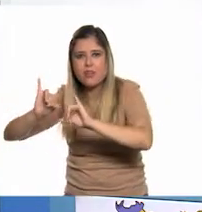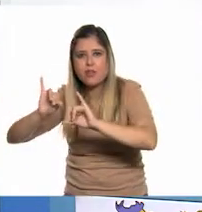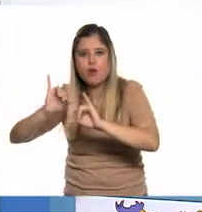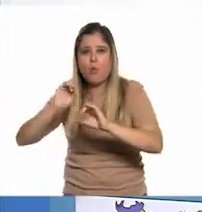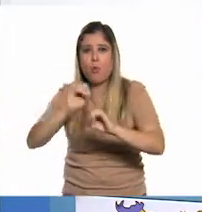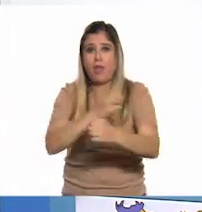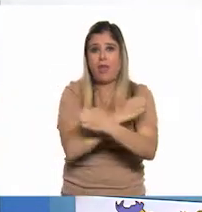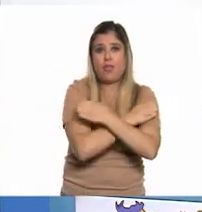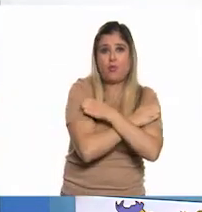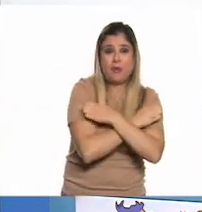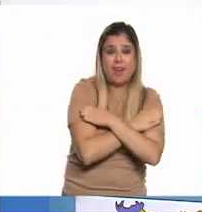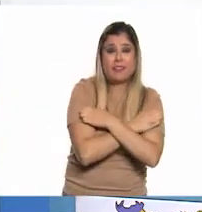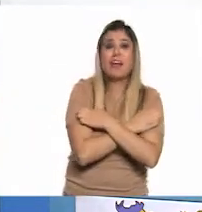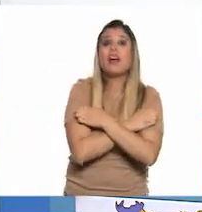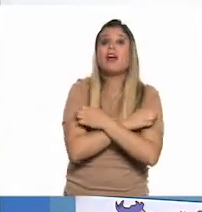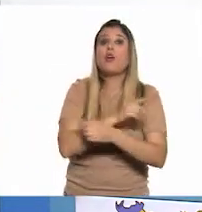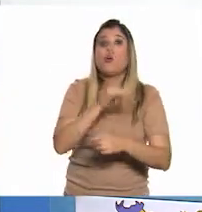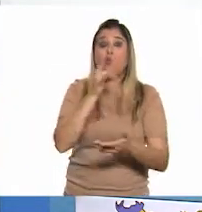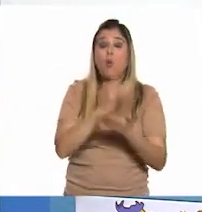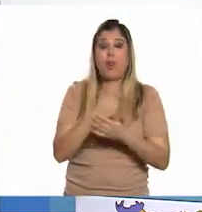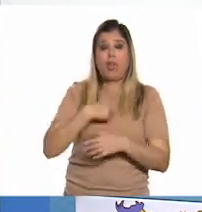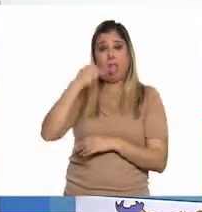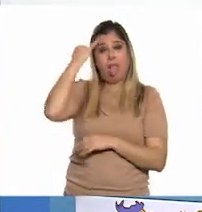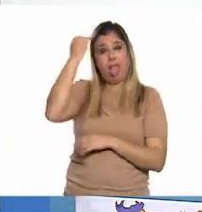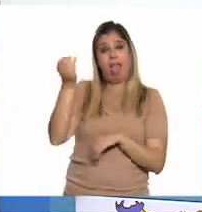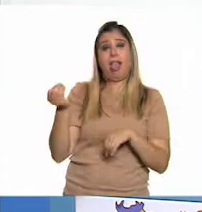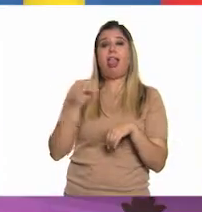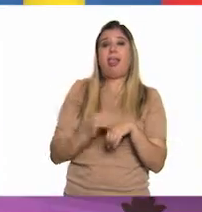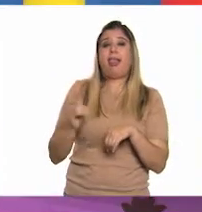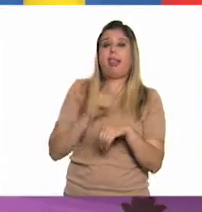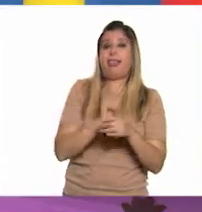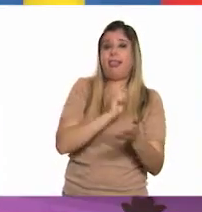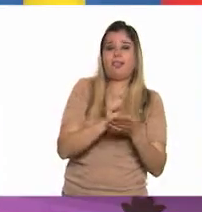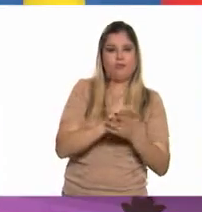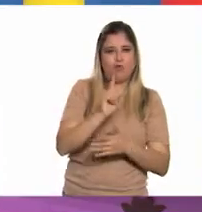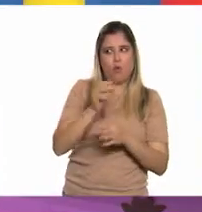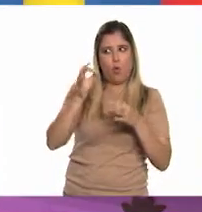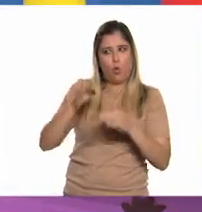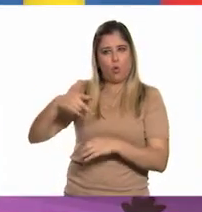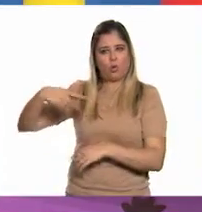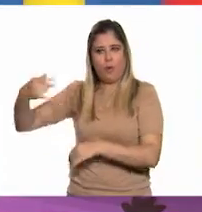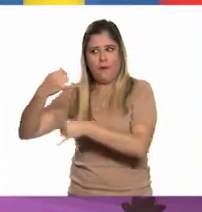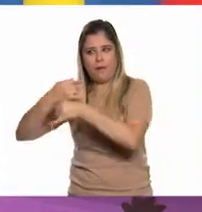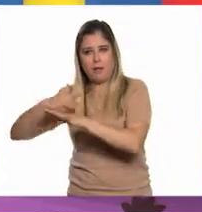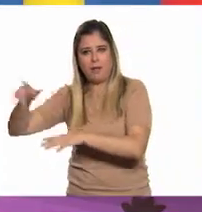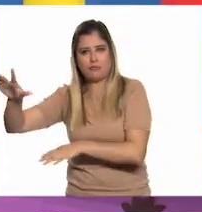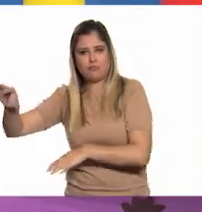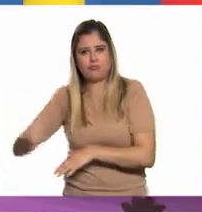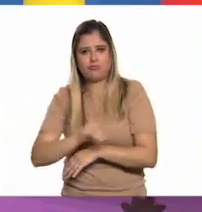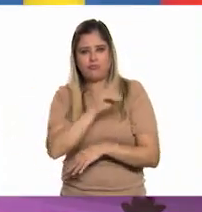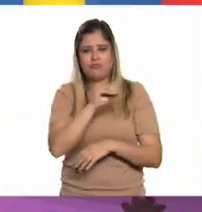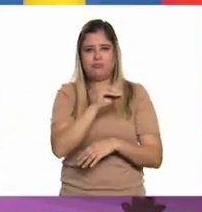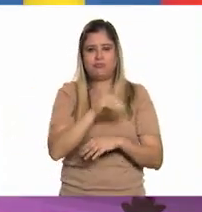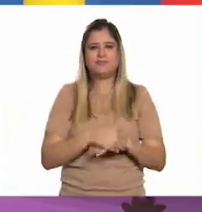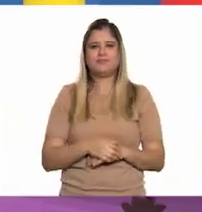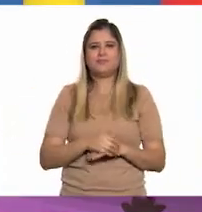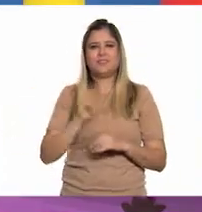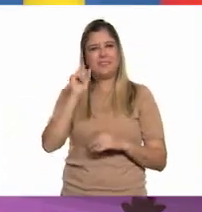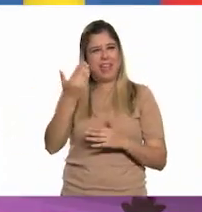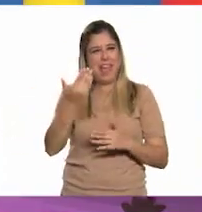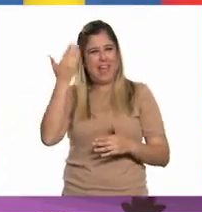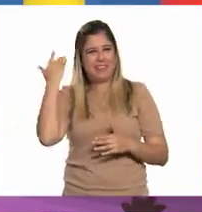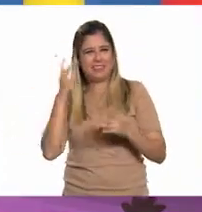y no lo estamos tomando de nuestra imaginación. Creo que ya habíamos planteado algunas preguntas en lo que platicamos antes.